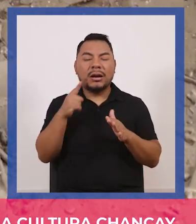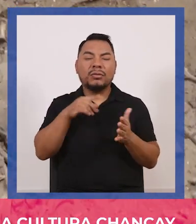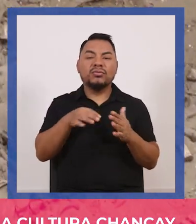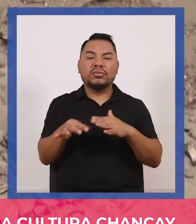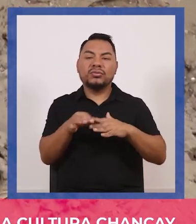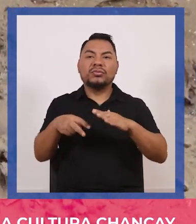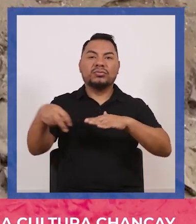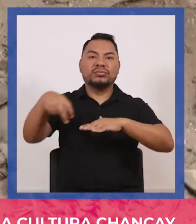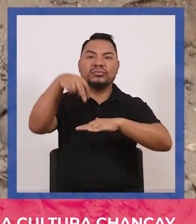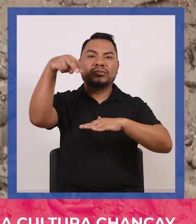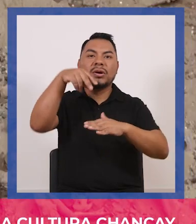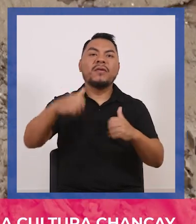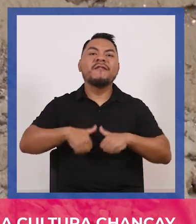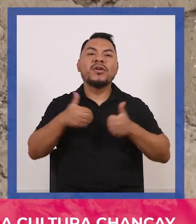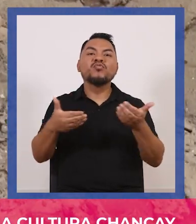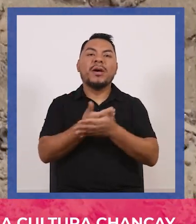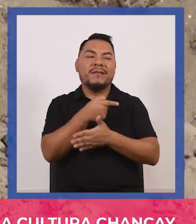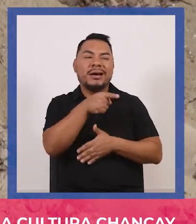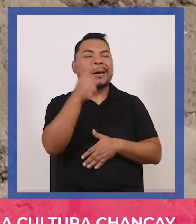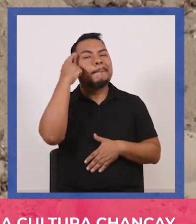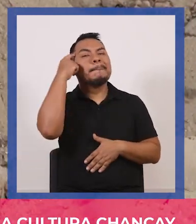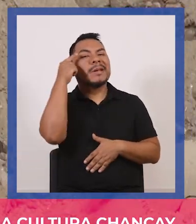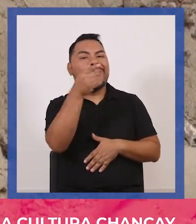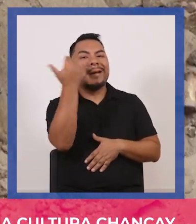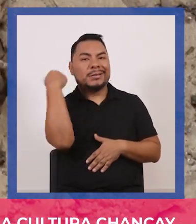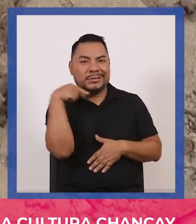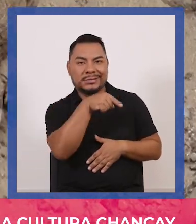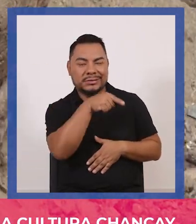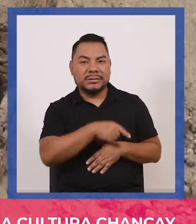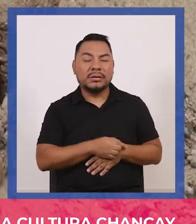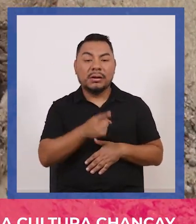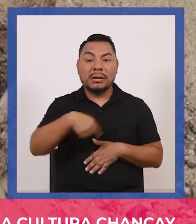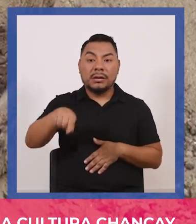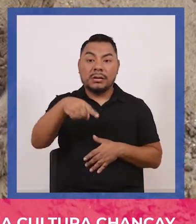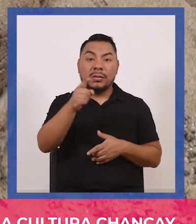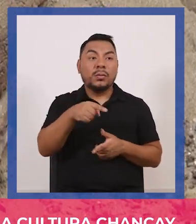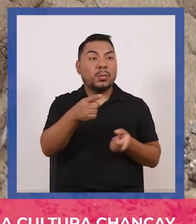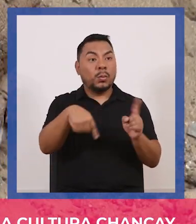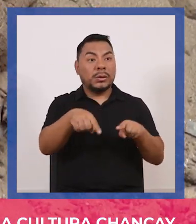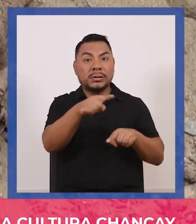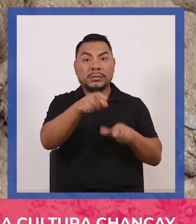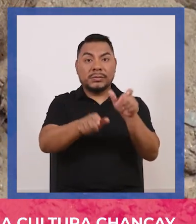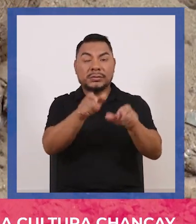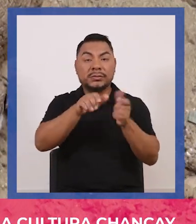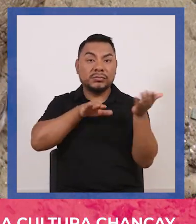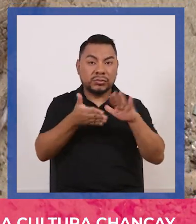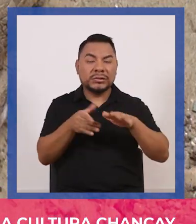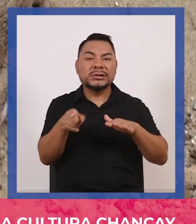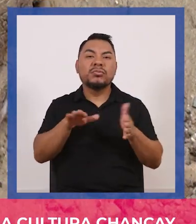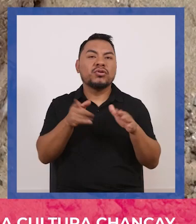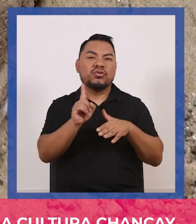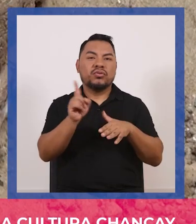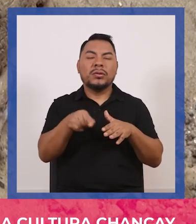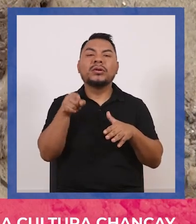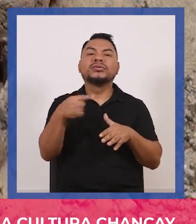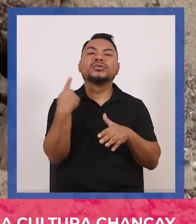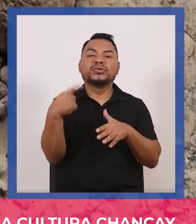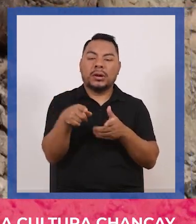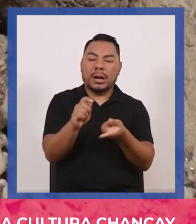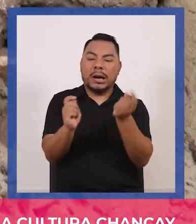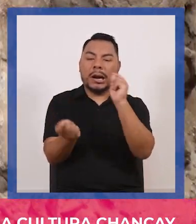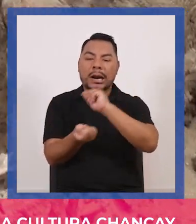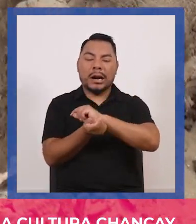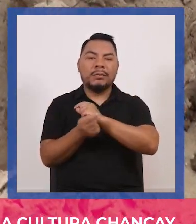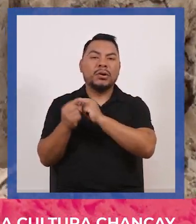difunto debido a su importancia que tenía en la sociedad cuando fallecía no moría no terminaba ahí su existencia sino que se